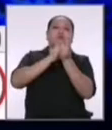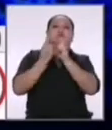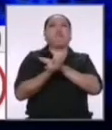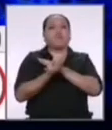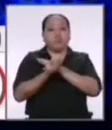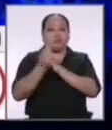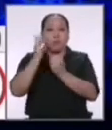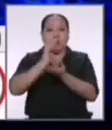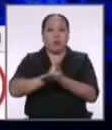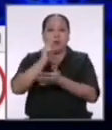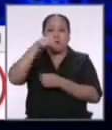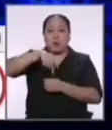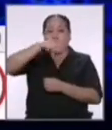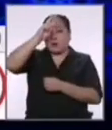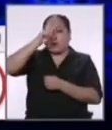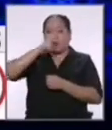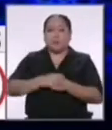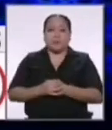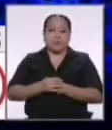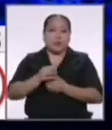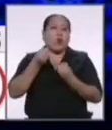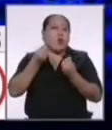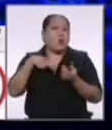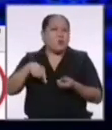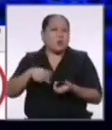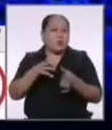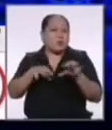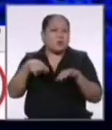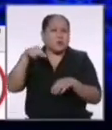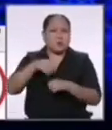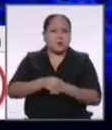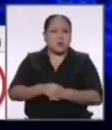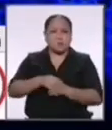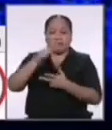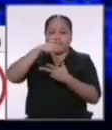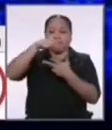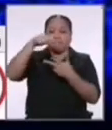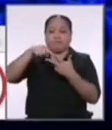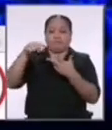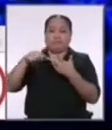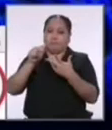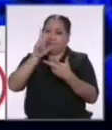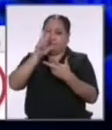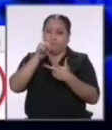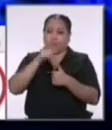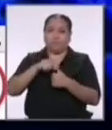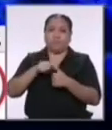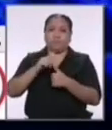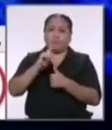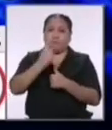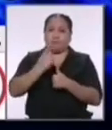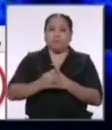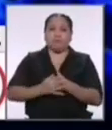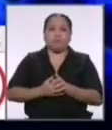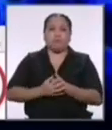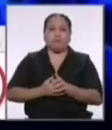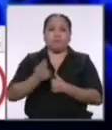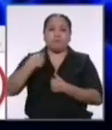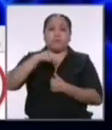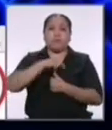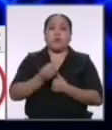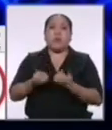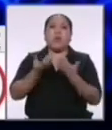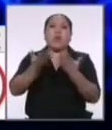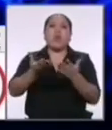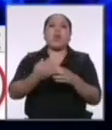y para hacer la revolución educativa en el Perú nosotros vamos a hacer tres cosas primero vamos a